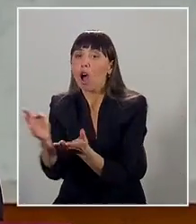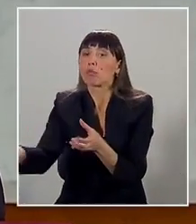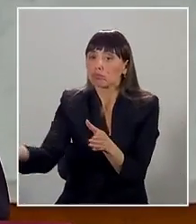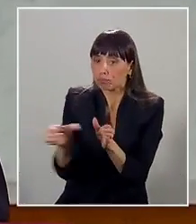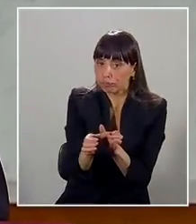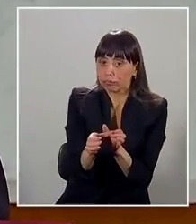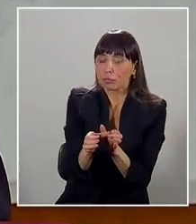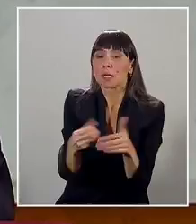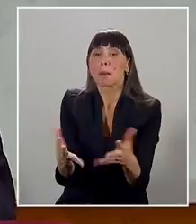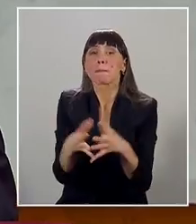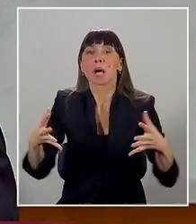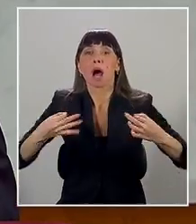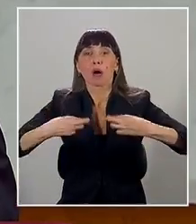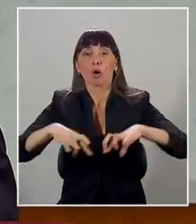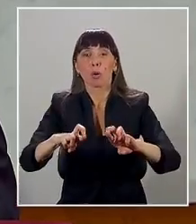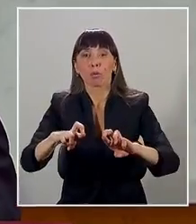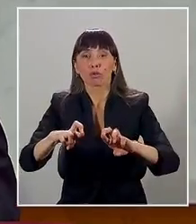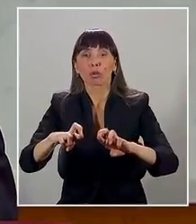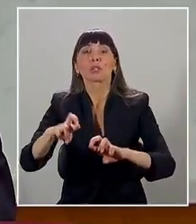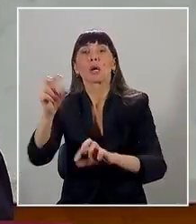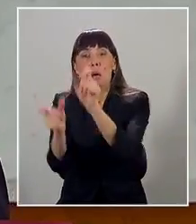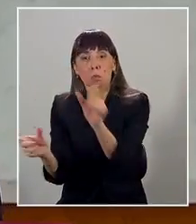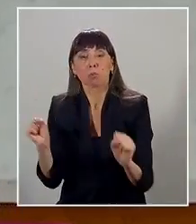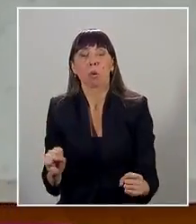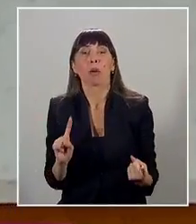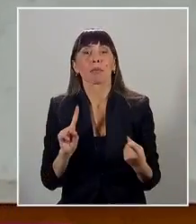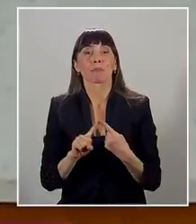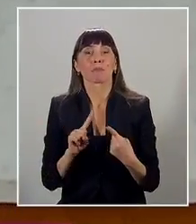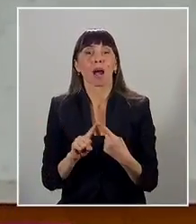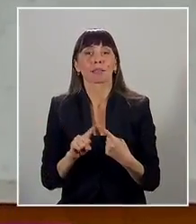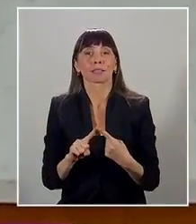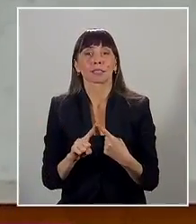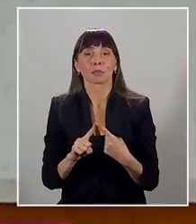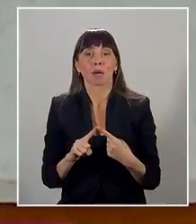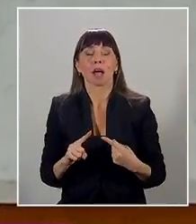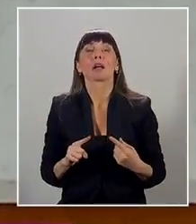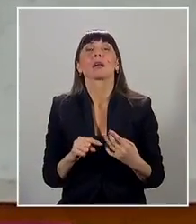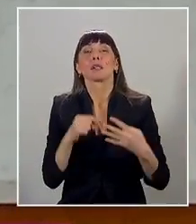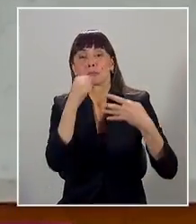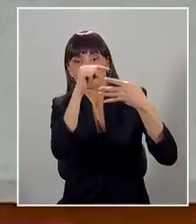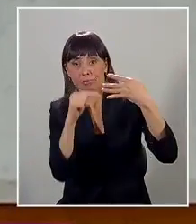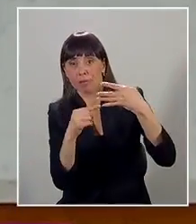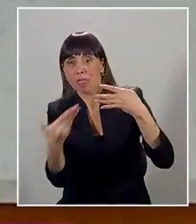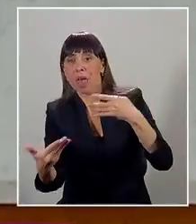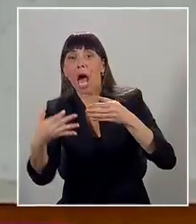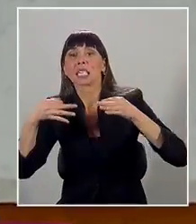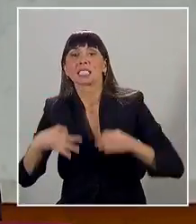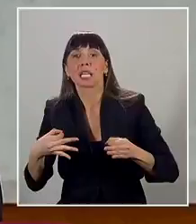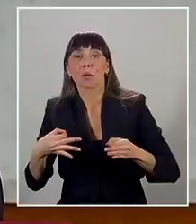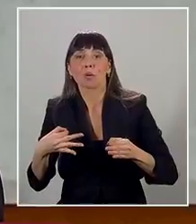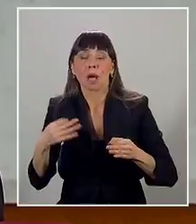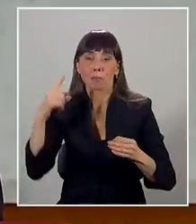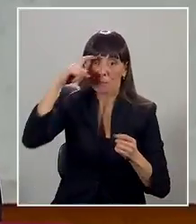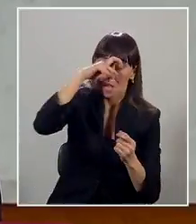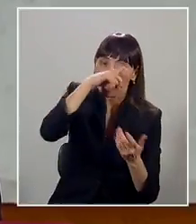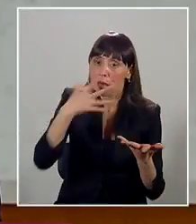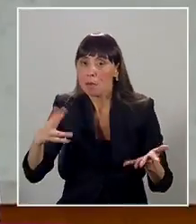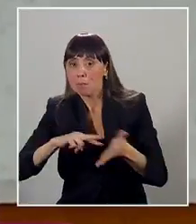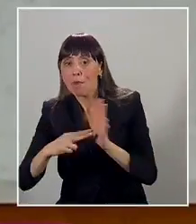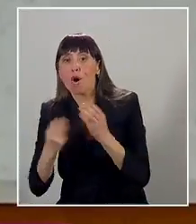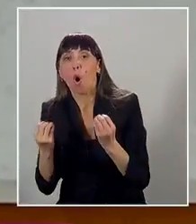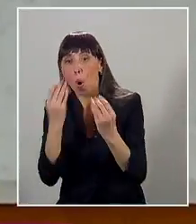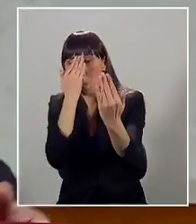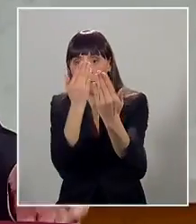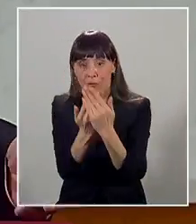las oportunidades de participar de ella y las seguridades para enfrentar la adversidad. Por